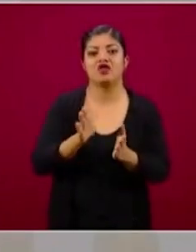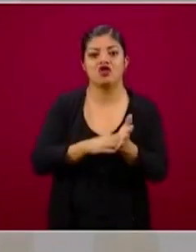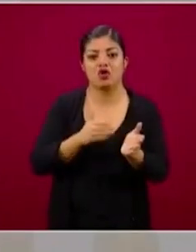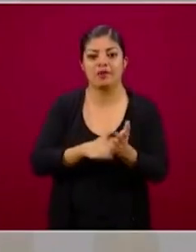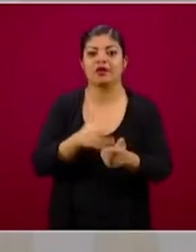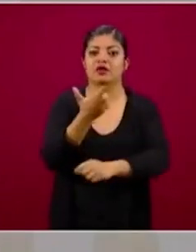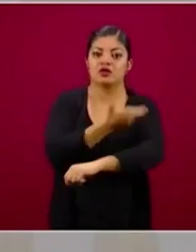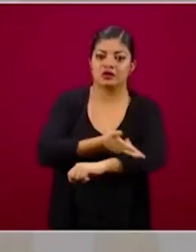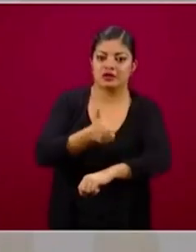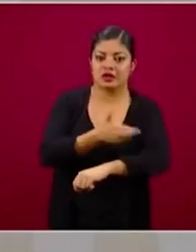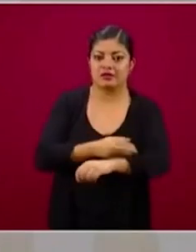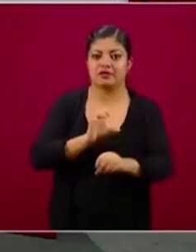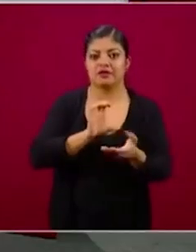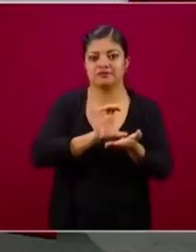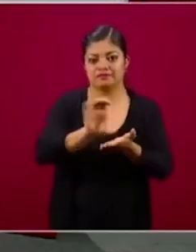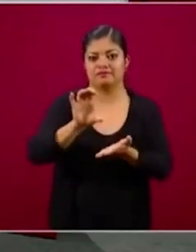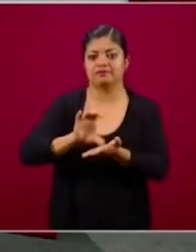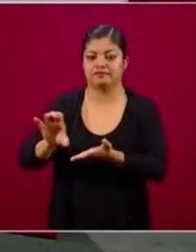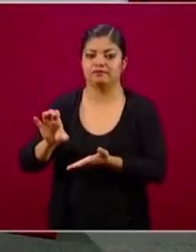la dispersión.